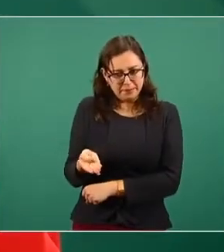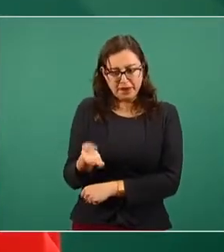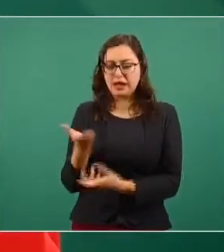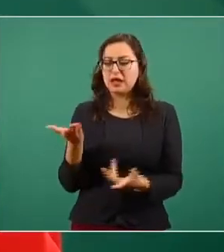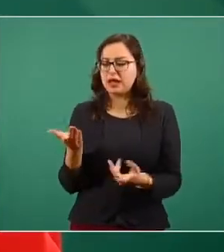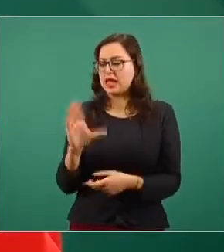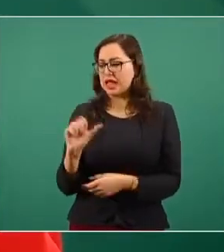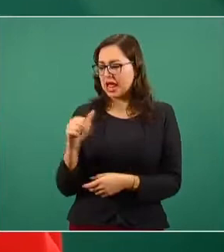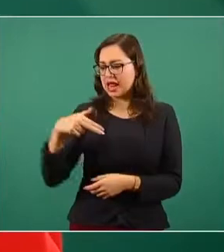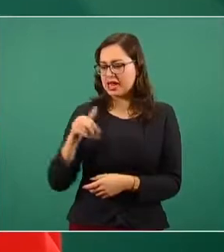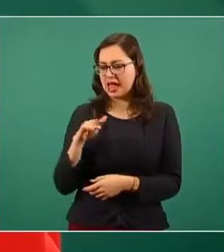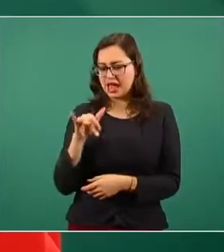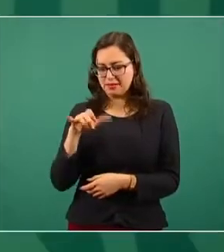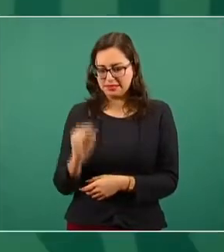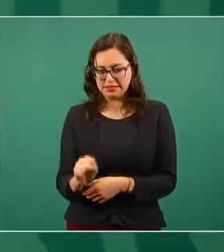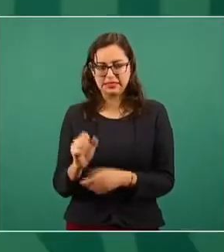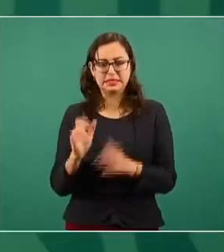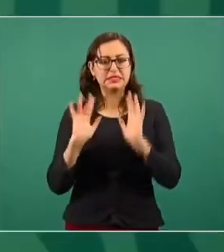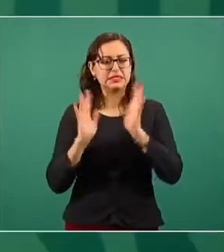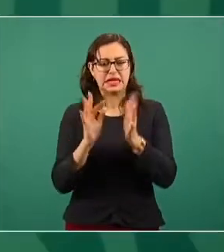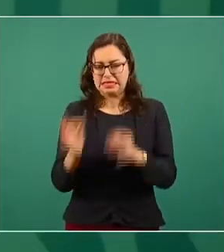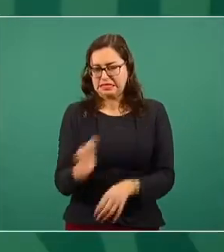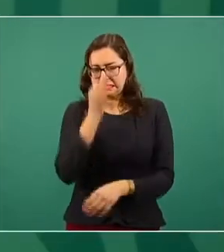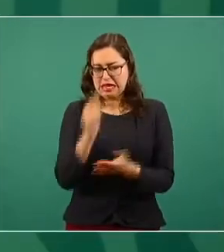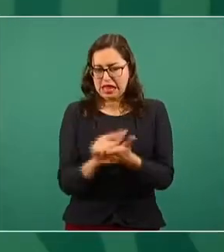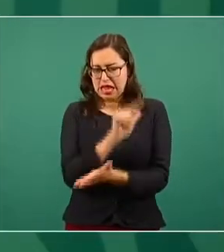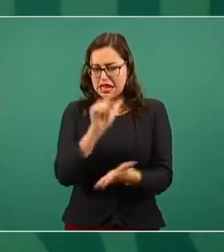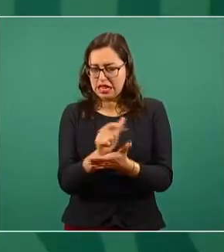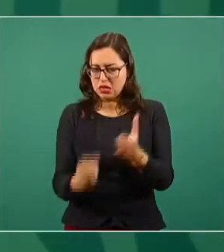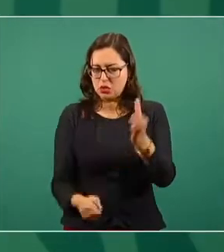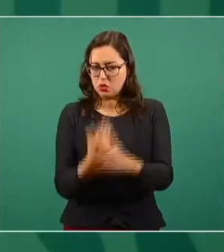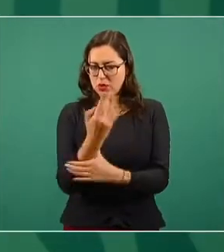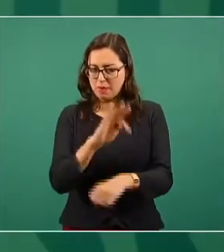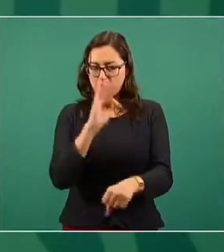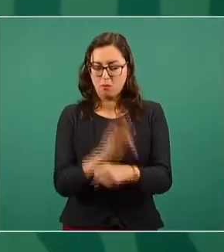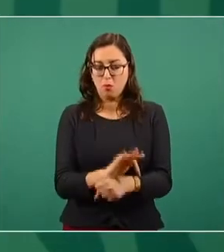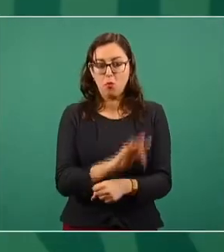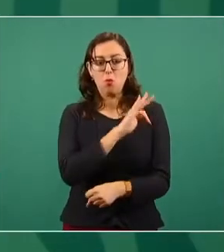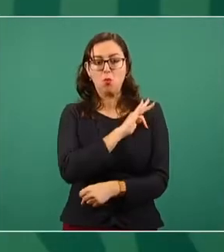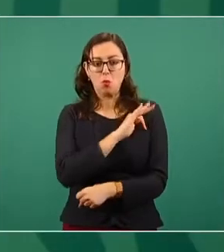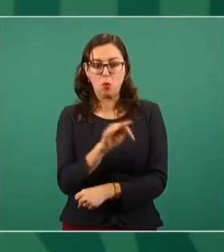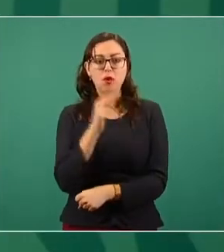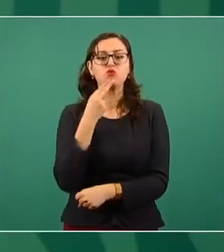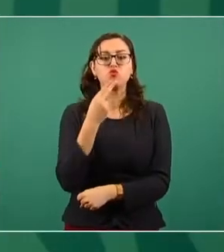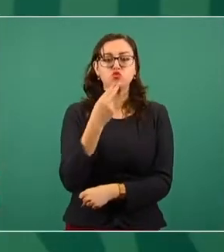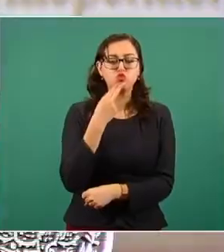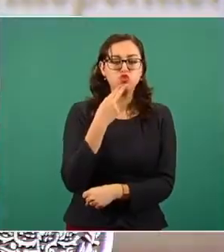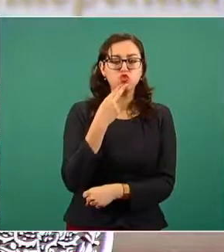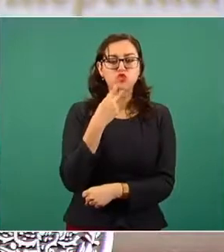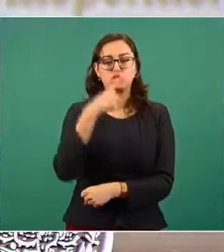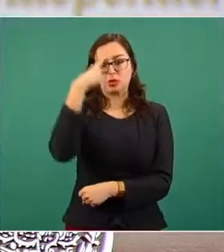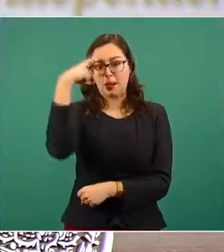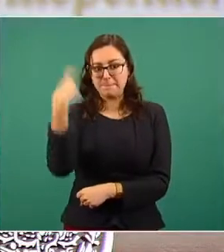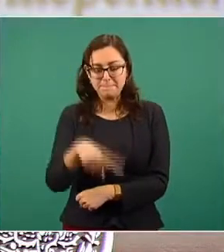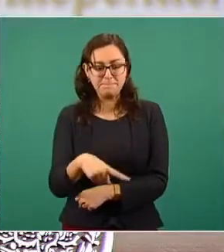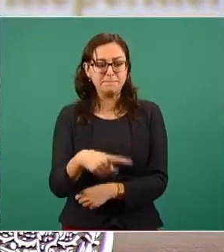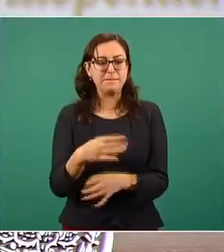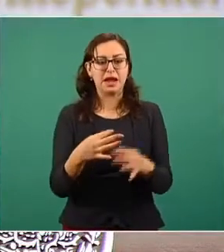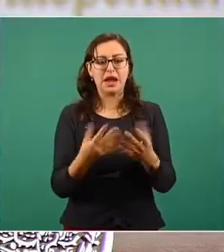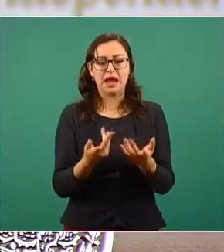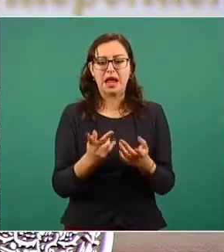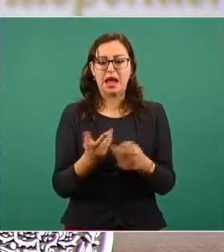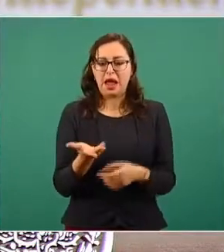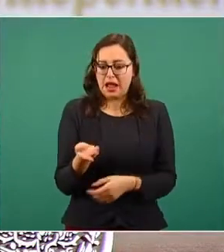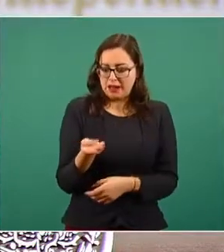estamos prácticamente para sacar la ley, para que se ha utilizado el cáñamo en la industria, inclusive